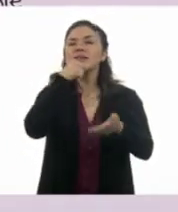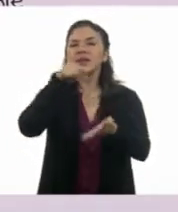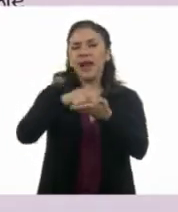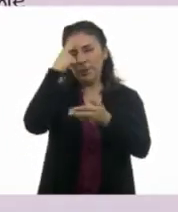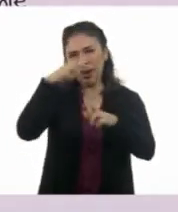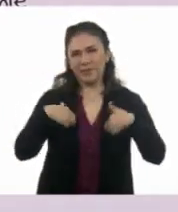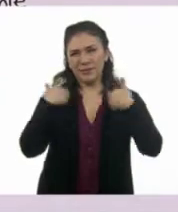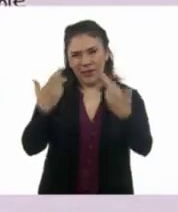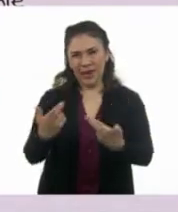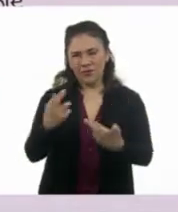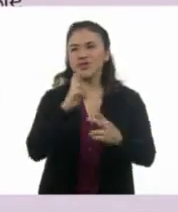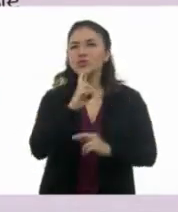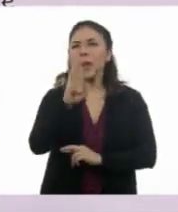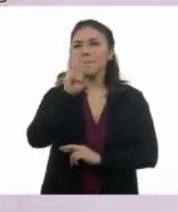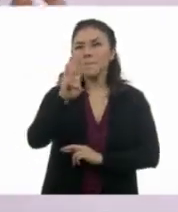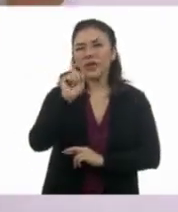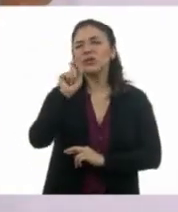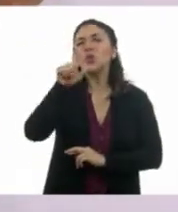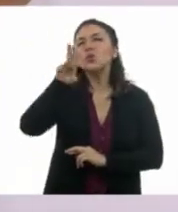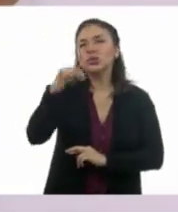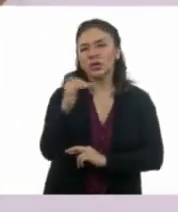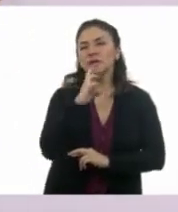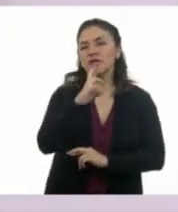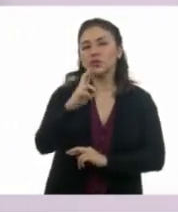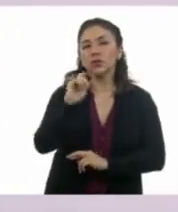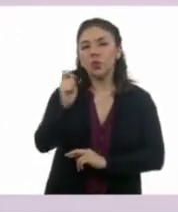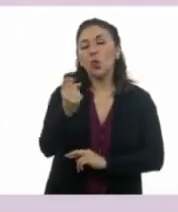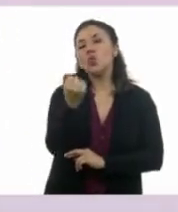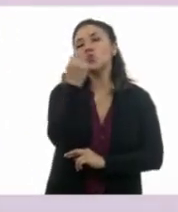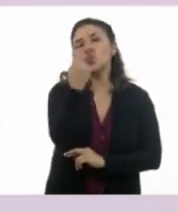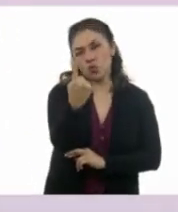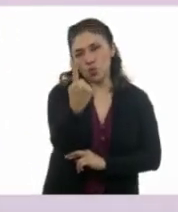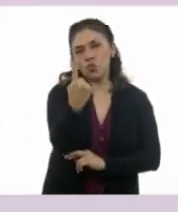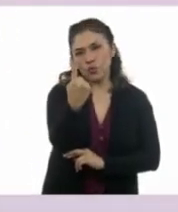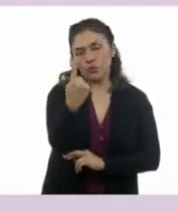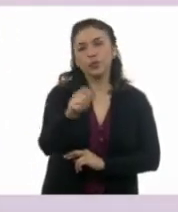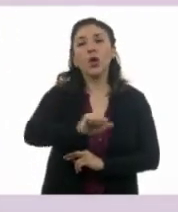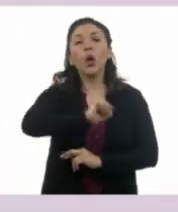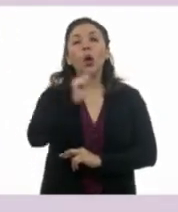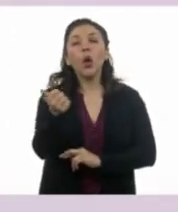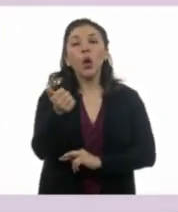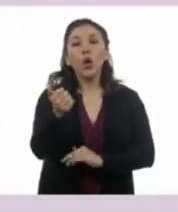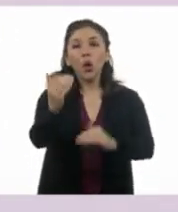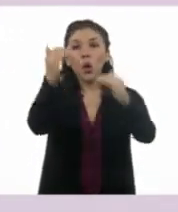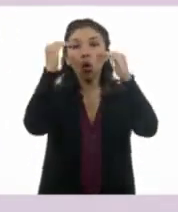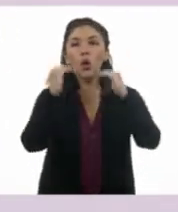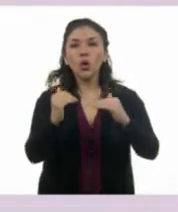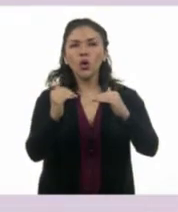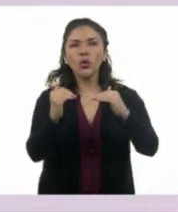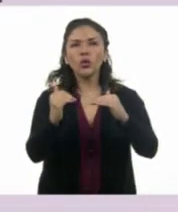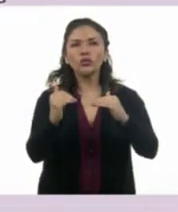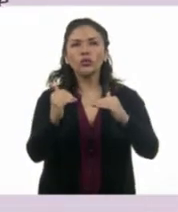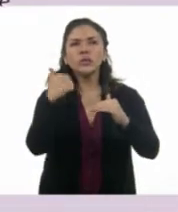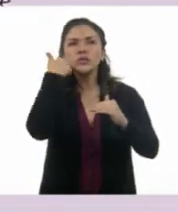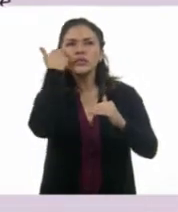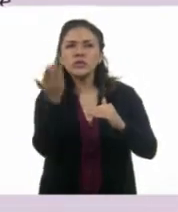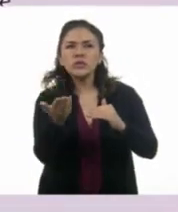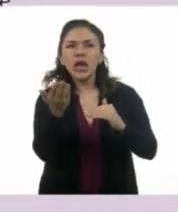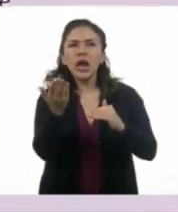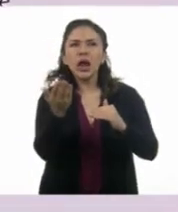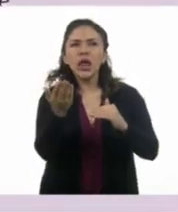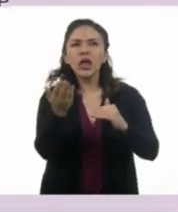respuesta B, Lucy. O ponemos uno. Un puntito nada más. Ahora, otro tenemos